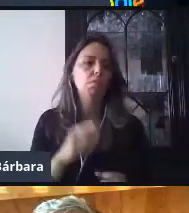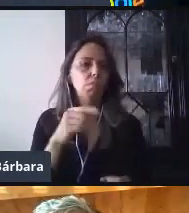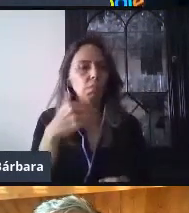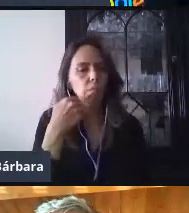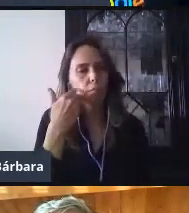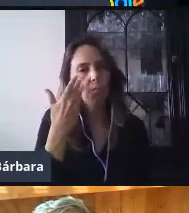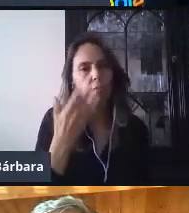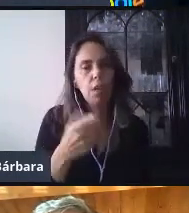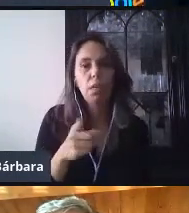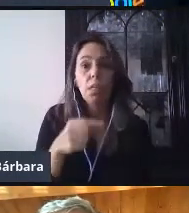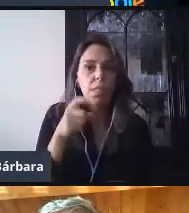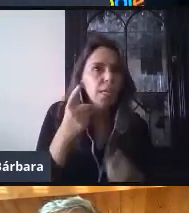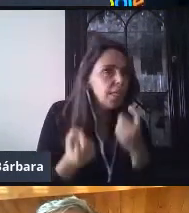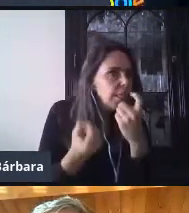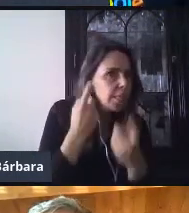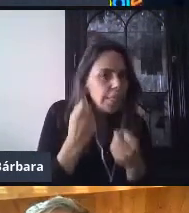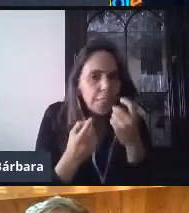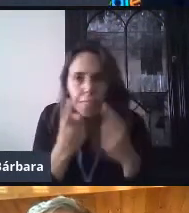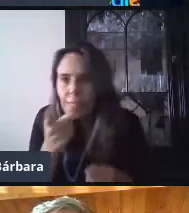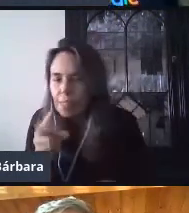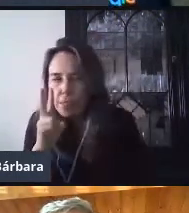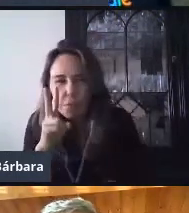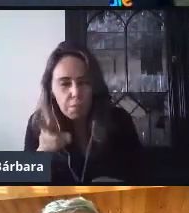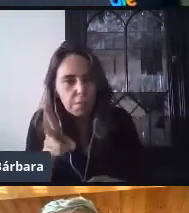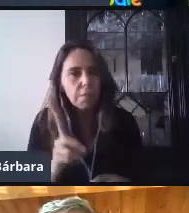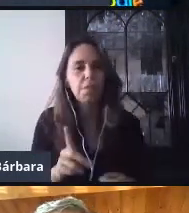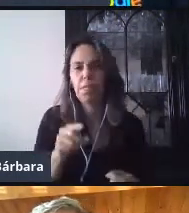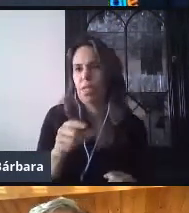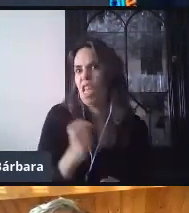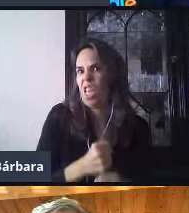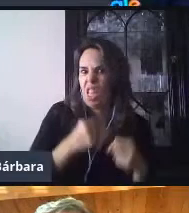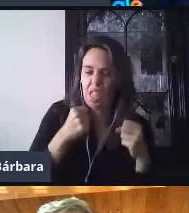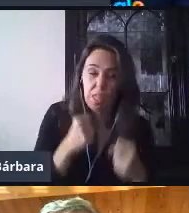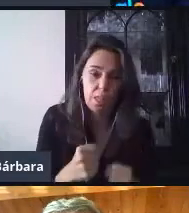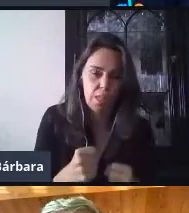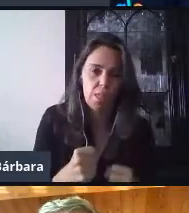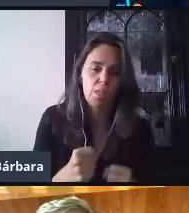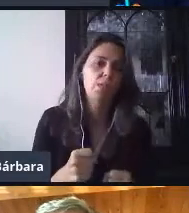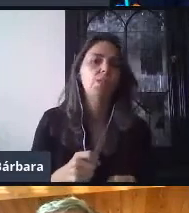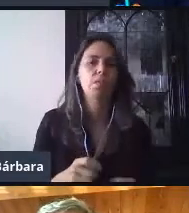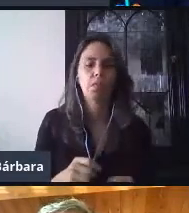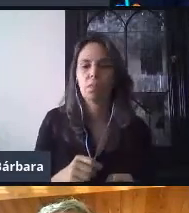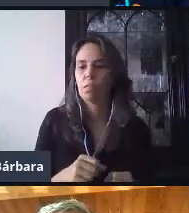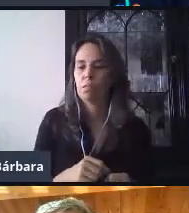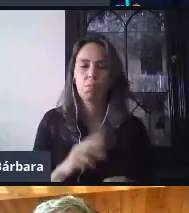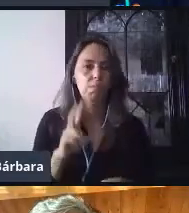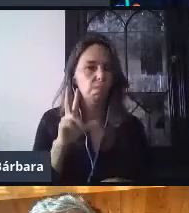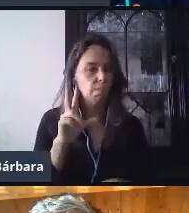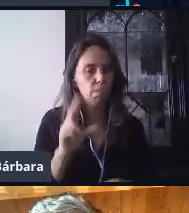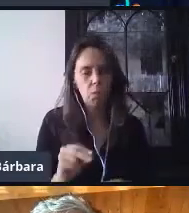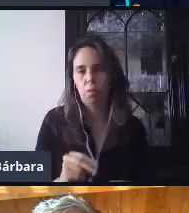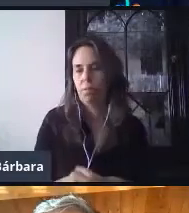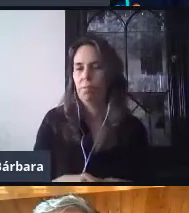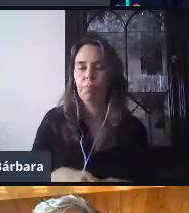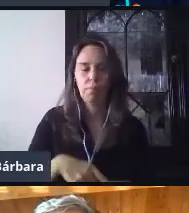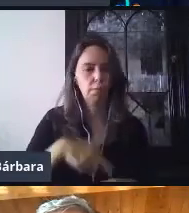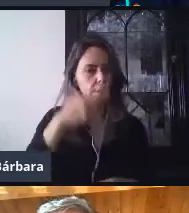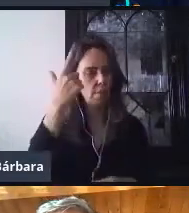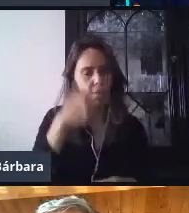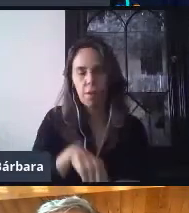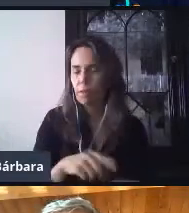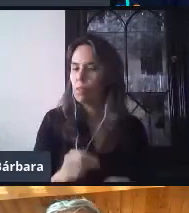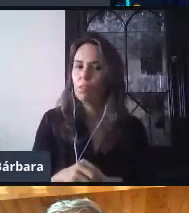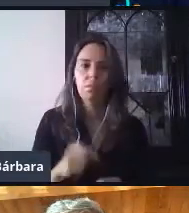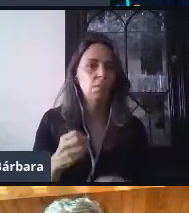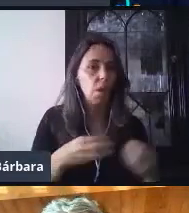intrigoso anda diciendo que es una cuestión forzada y este tipo de cosas es falso, no es